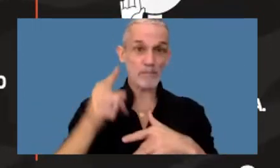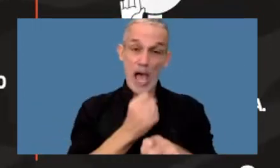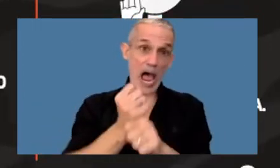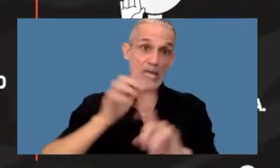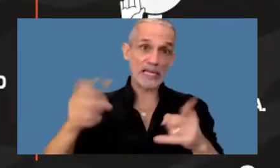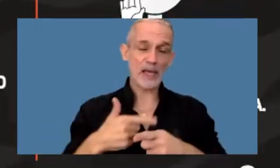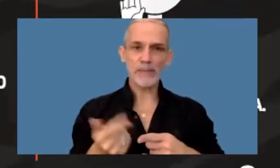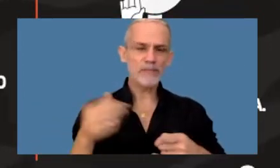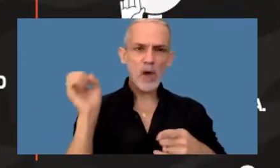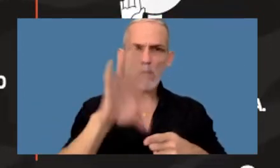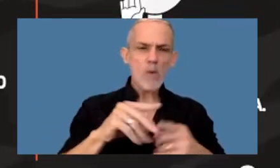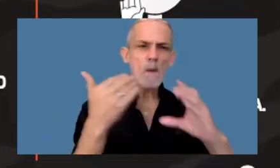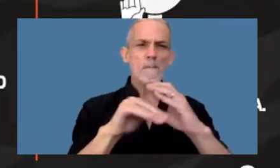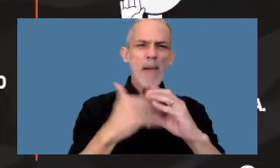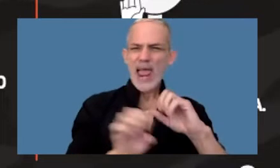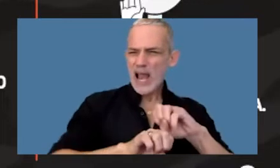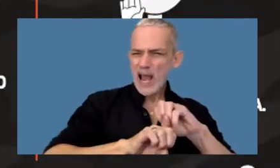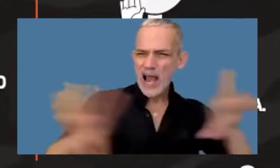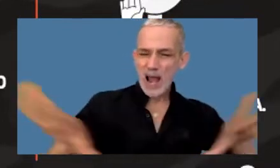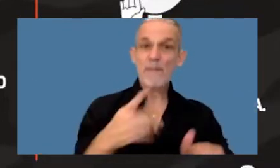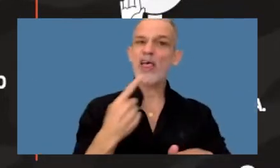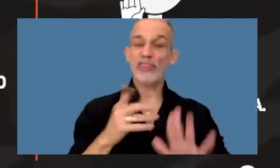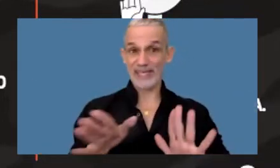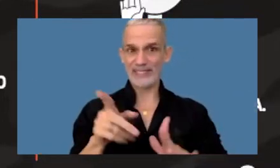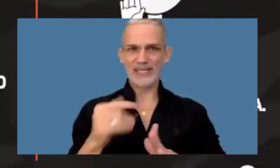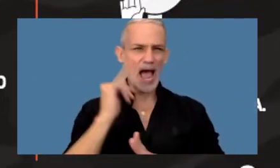envíos masivos de mailing que dicen